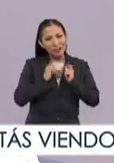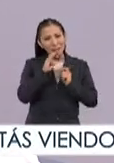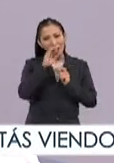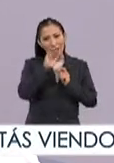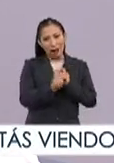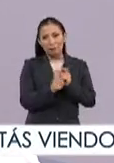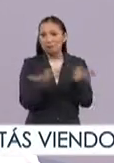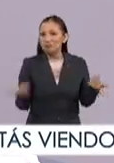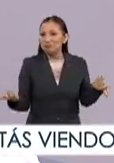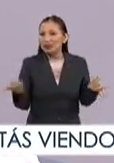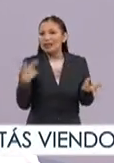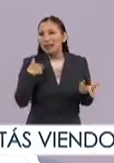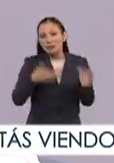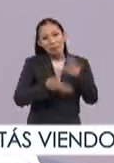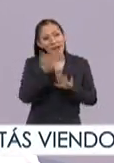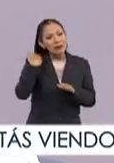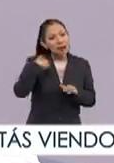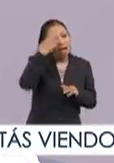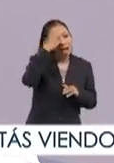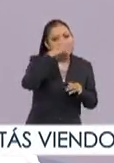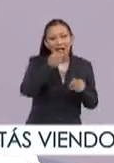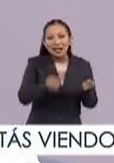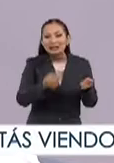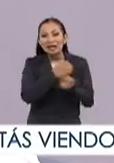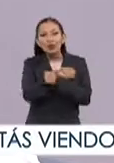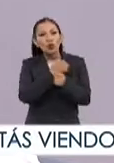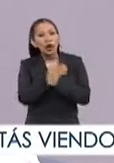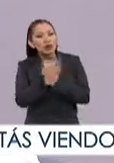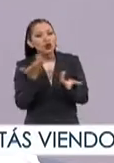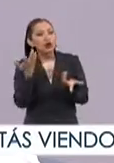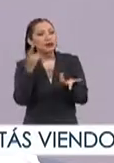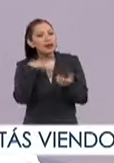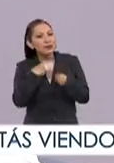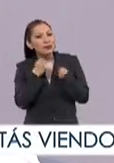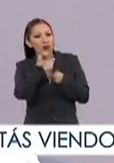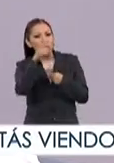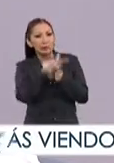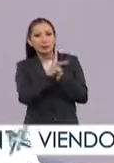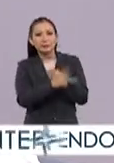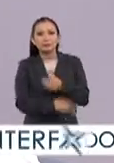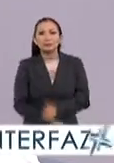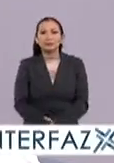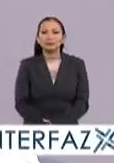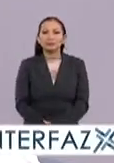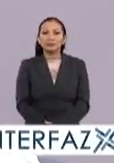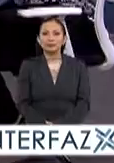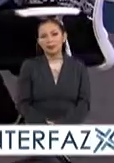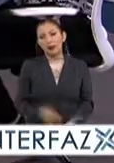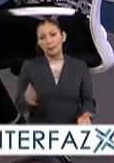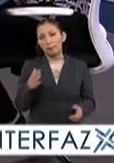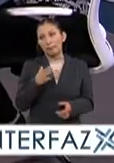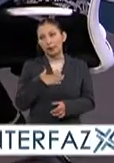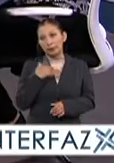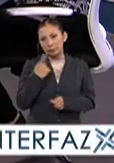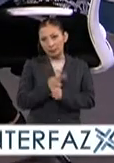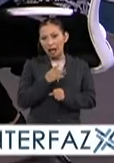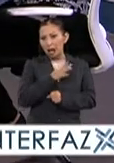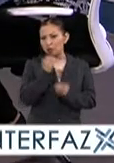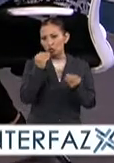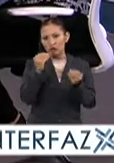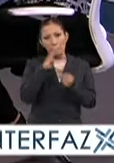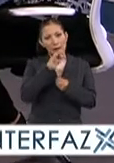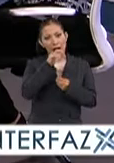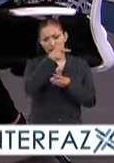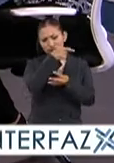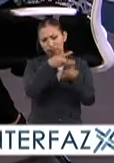como esta y poder ir y experimentar lo que es la educación y la experiencia de vivir en otro país? Bueno, principalmente hay muchas